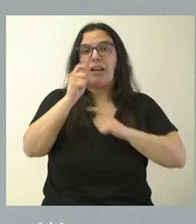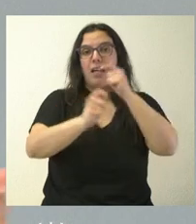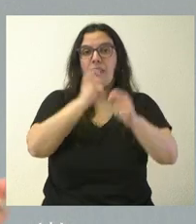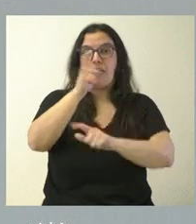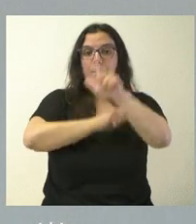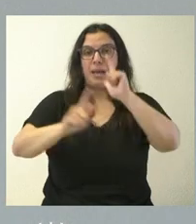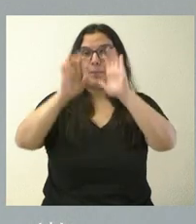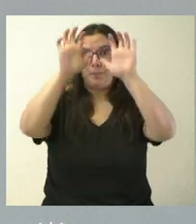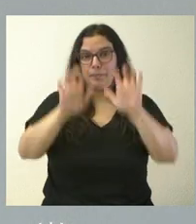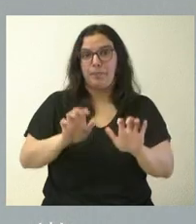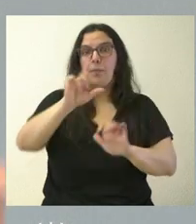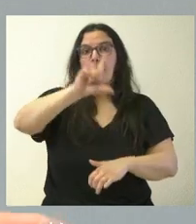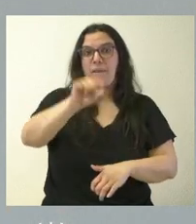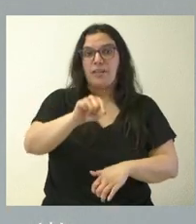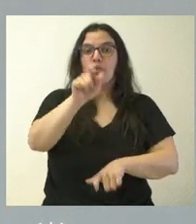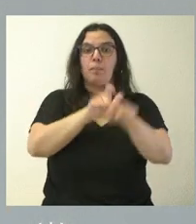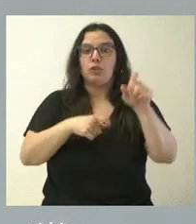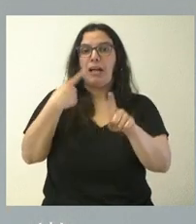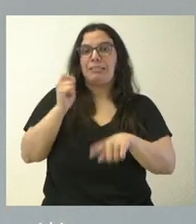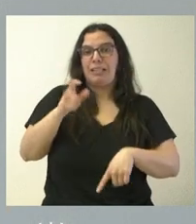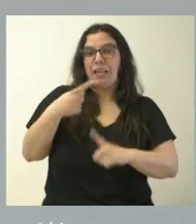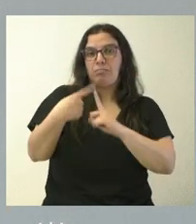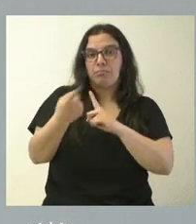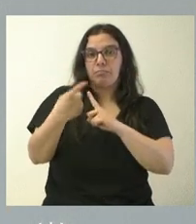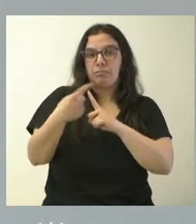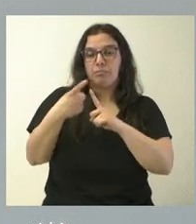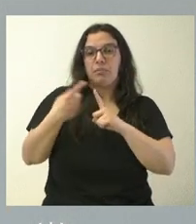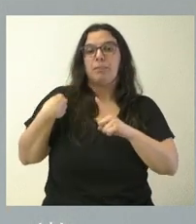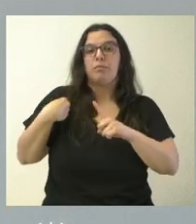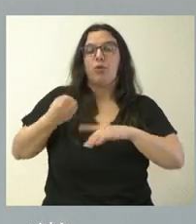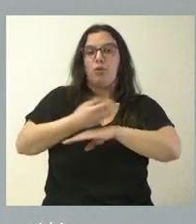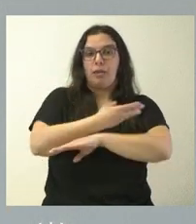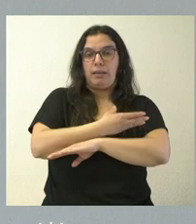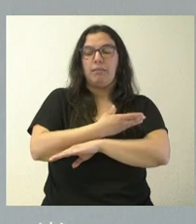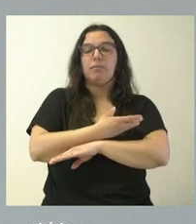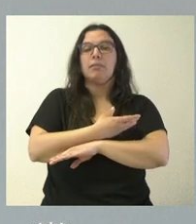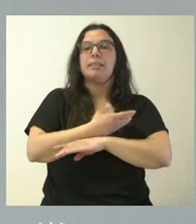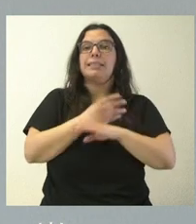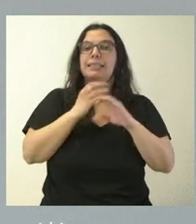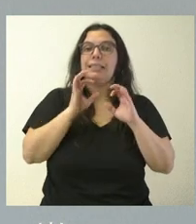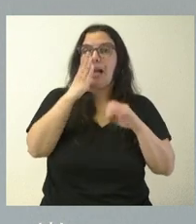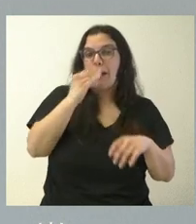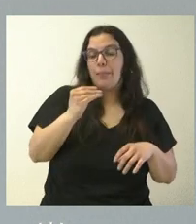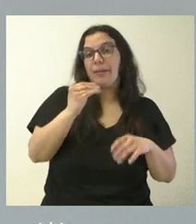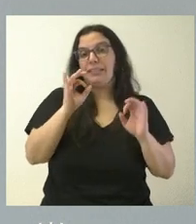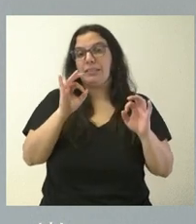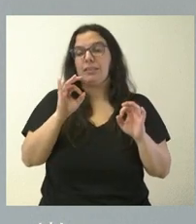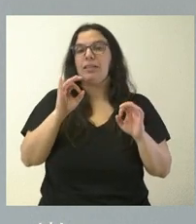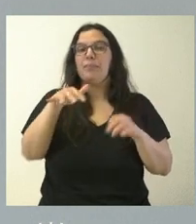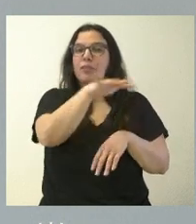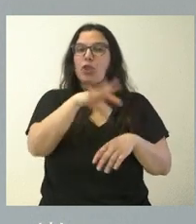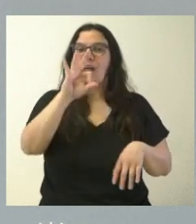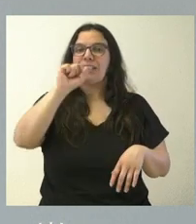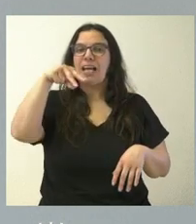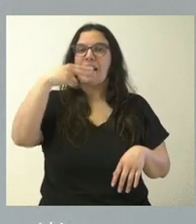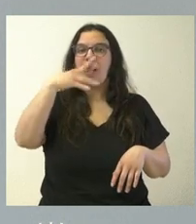viajes para los viajeros recurrentes en las líneas de las prestaciones y, en concreto, se hablaba de la zona de Sanabria, que era la